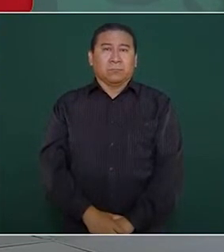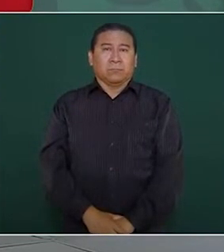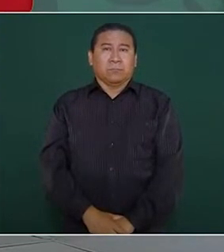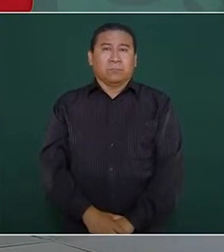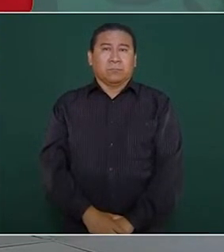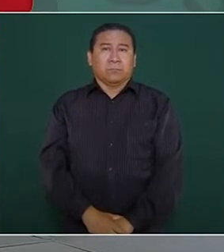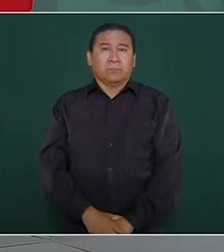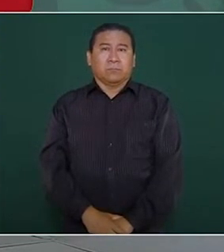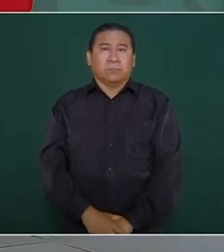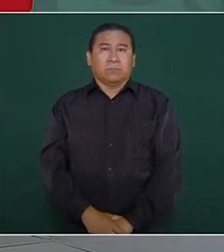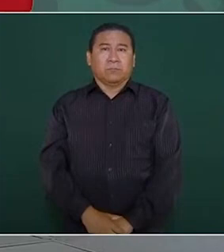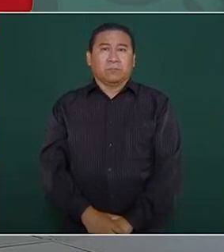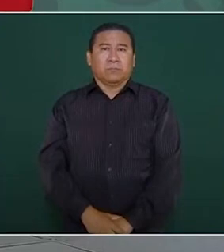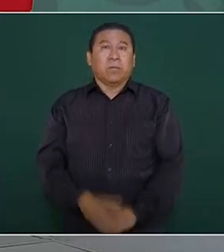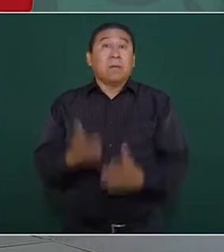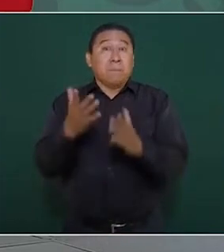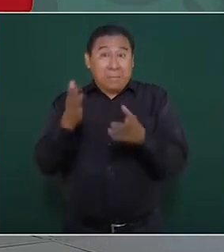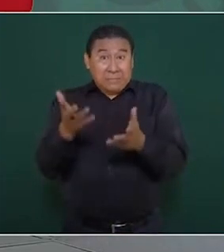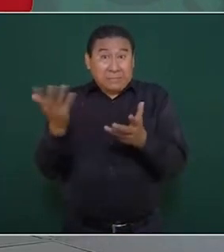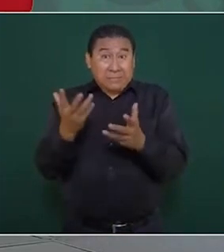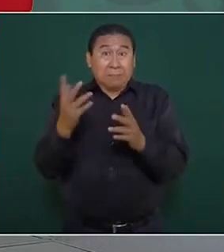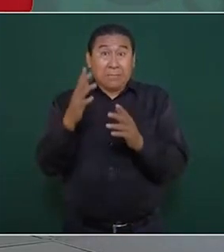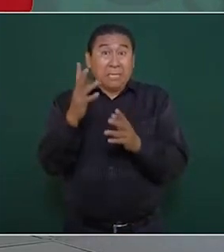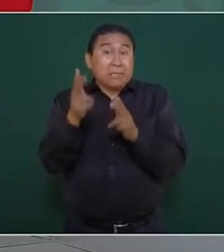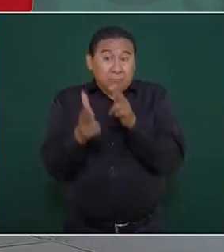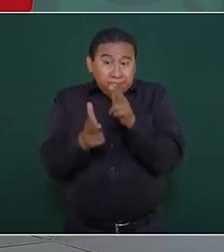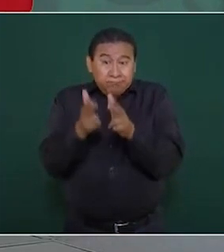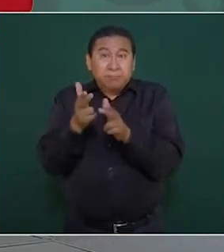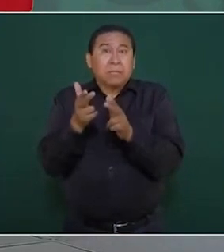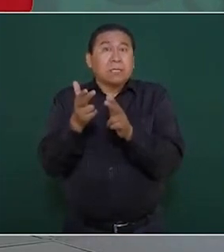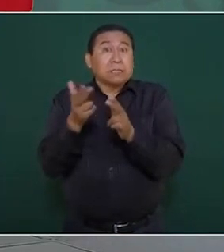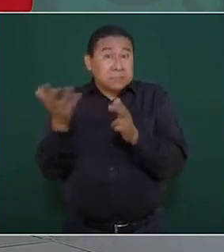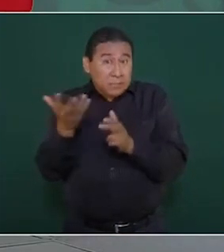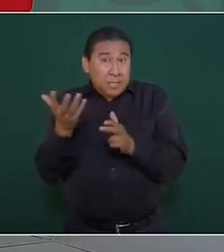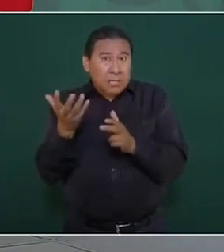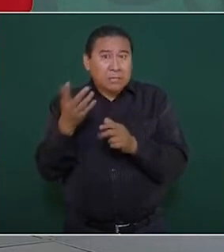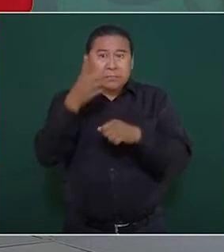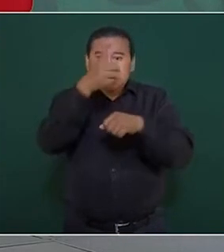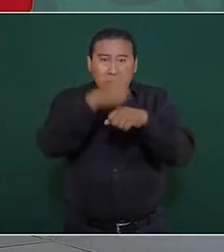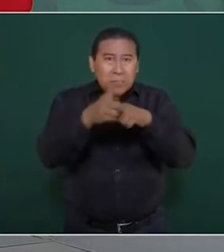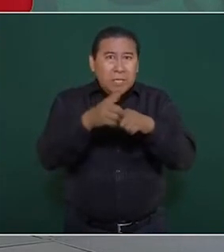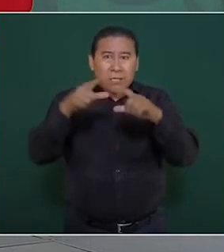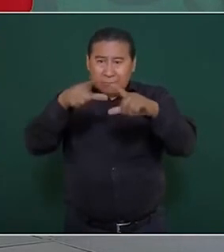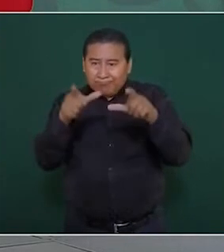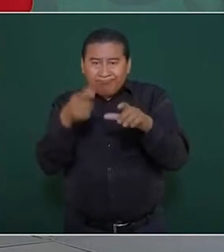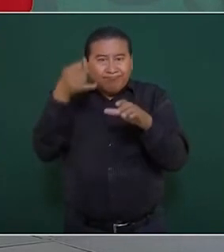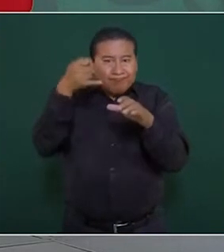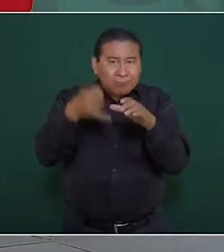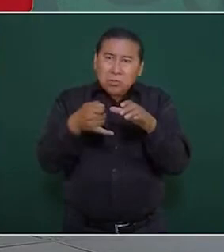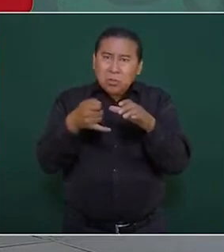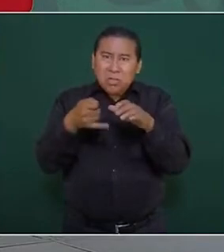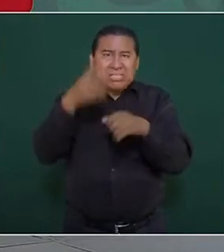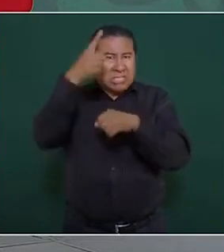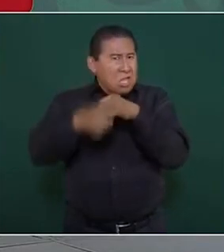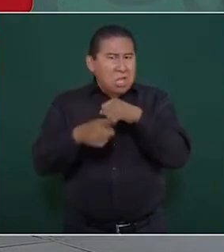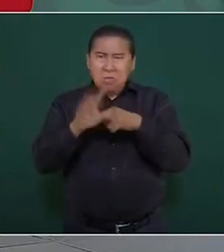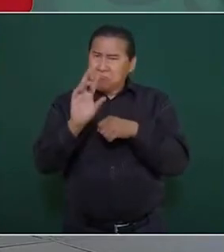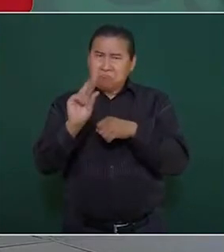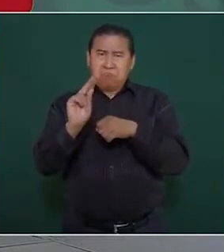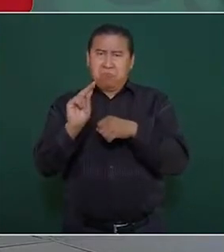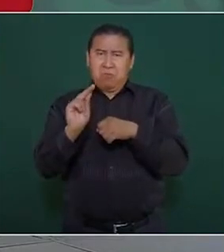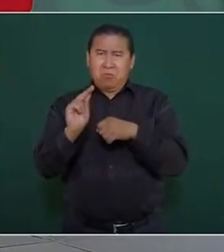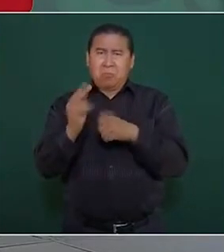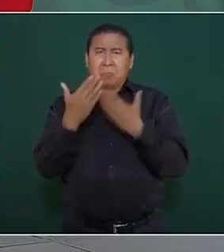se construya el tren sin afectarse notes en una actitud